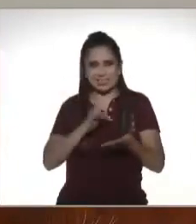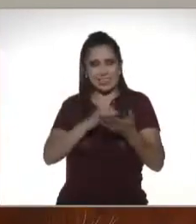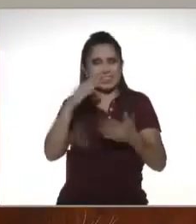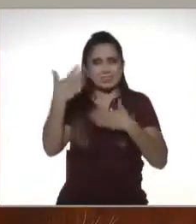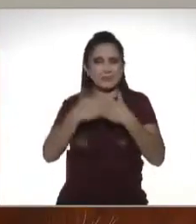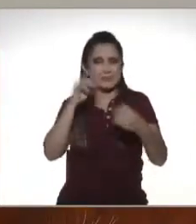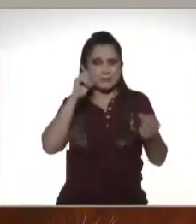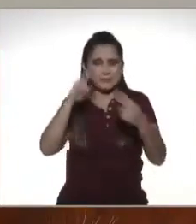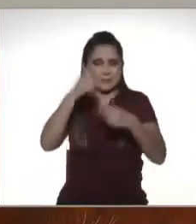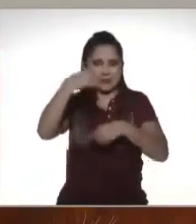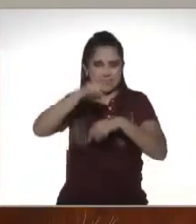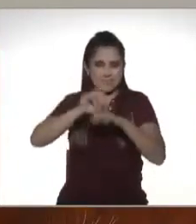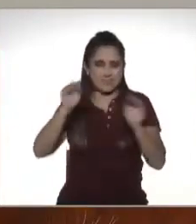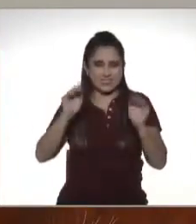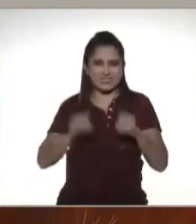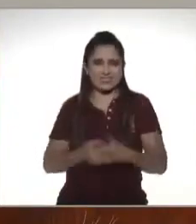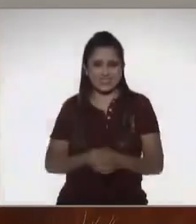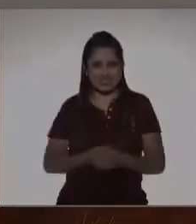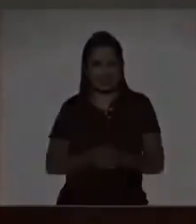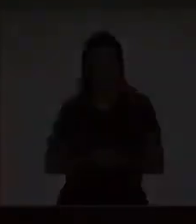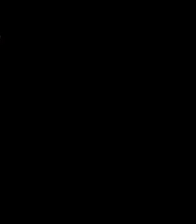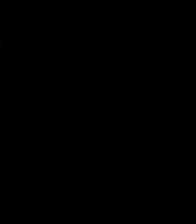próxima semana hasta luego chau chau